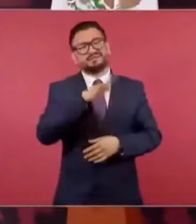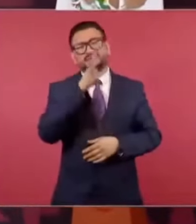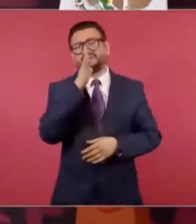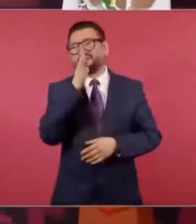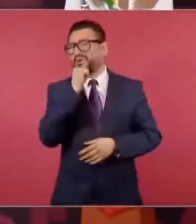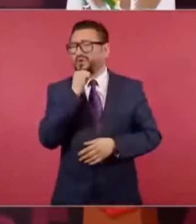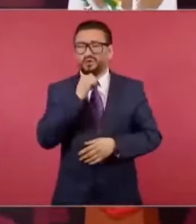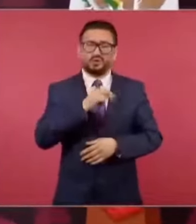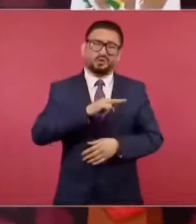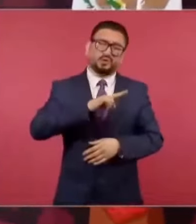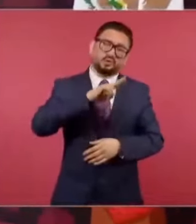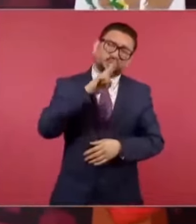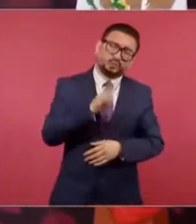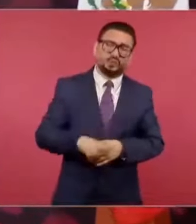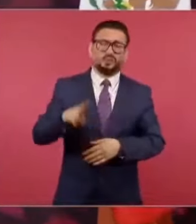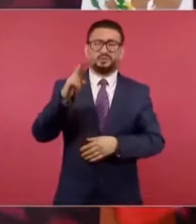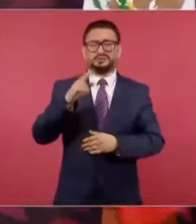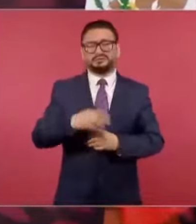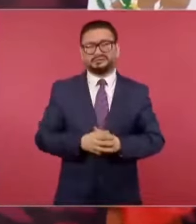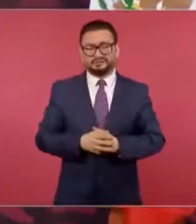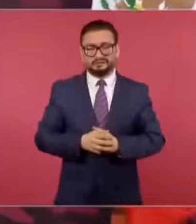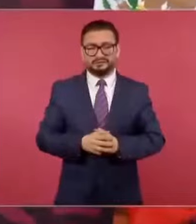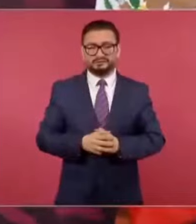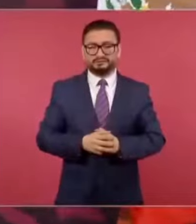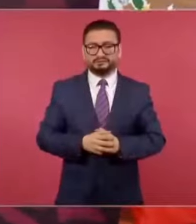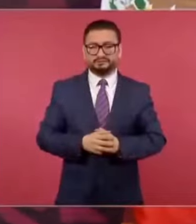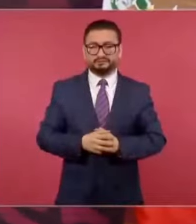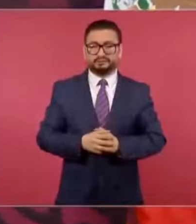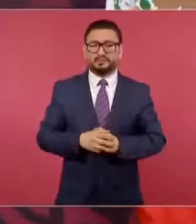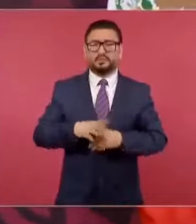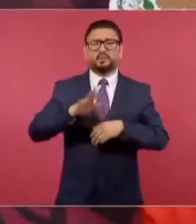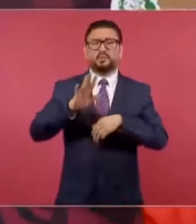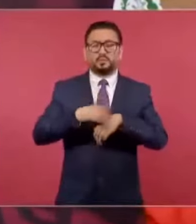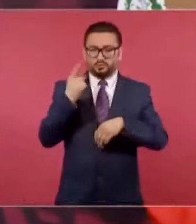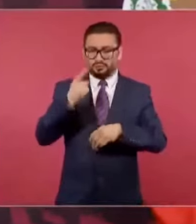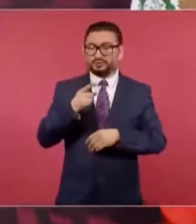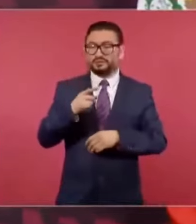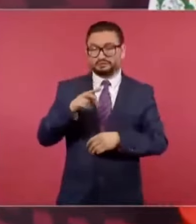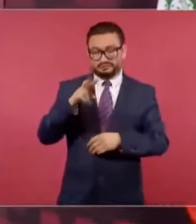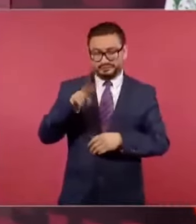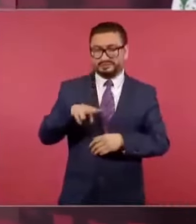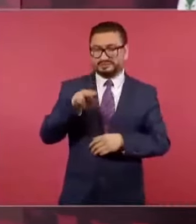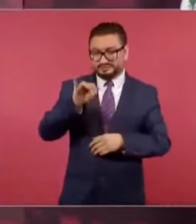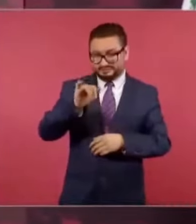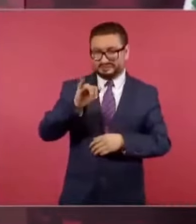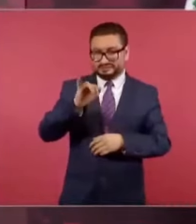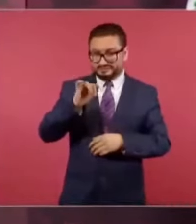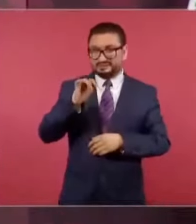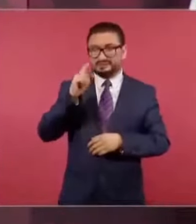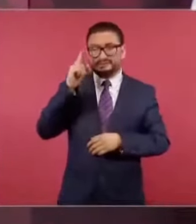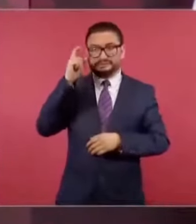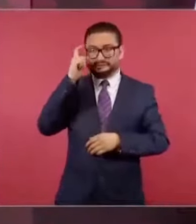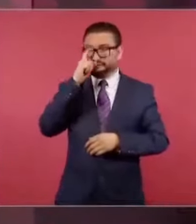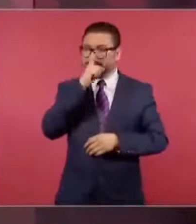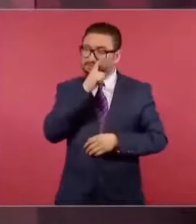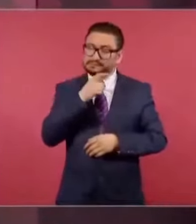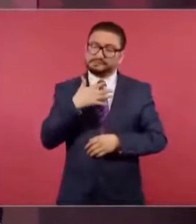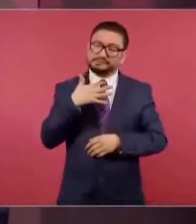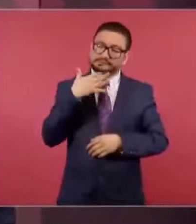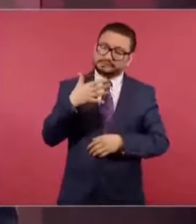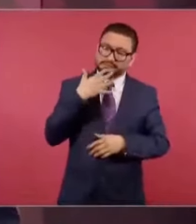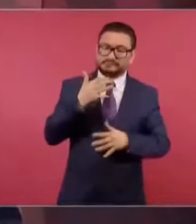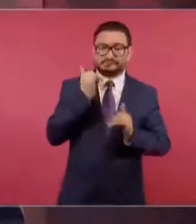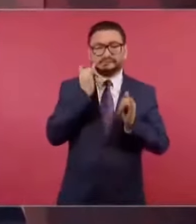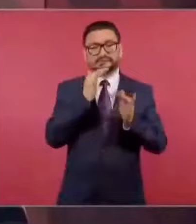porque sí los dados estaban cargados siempre